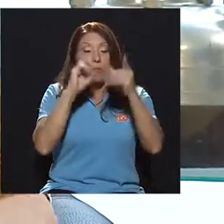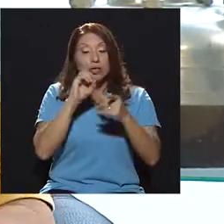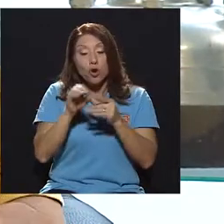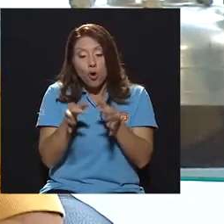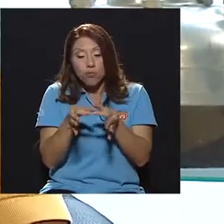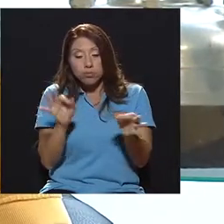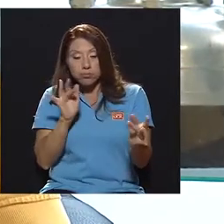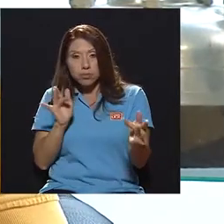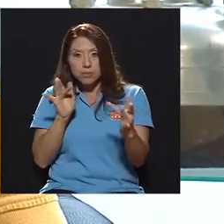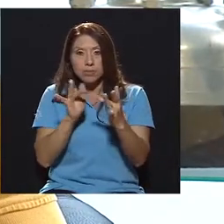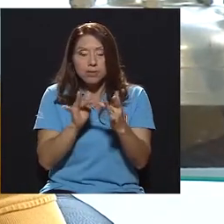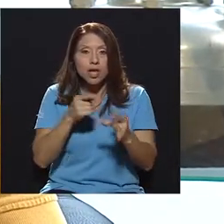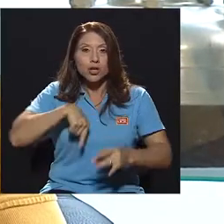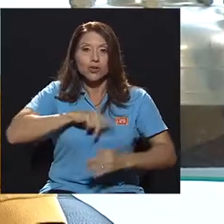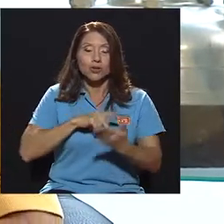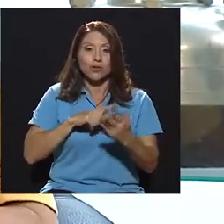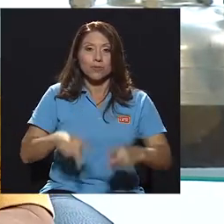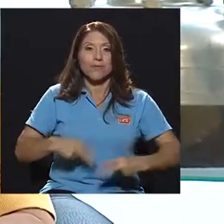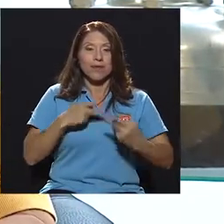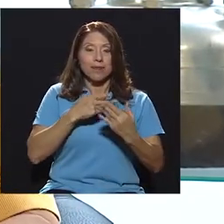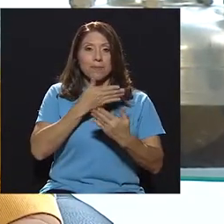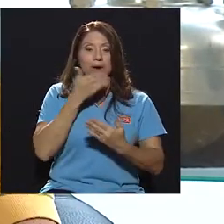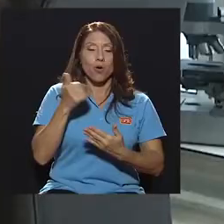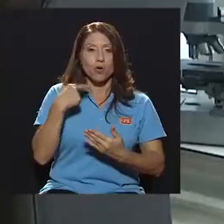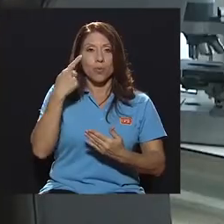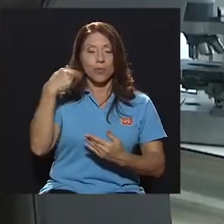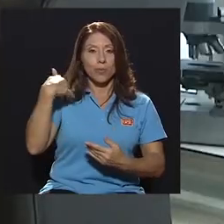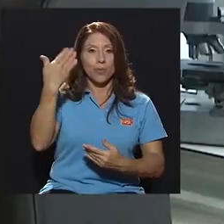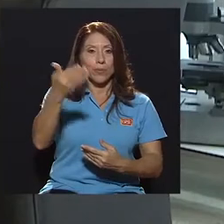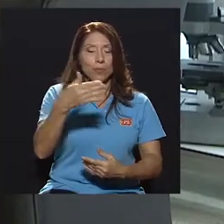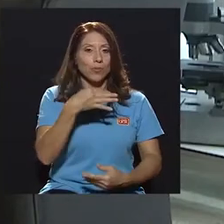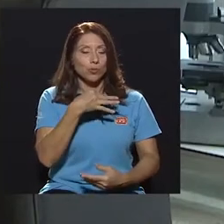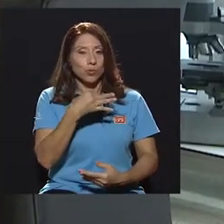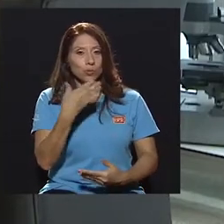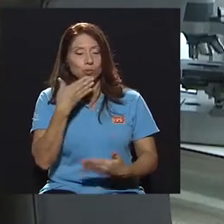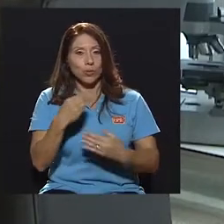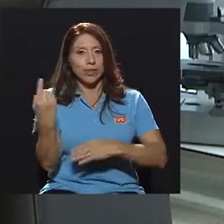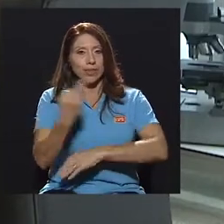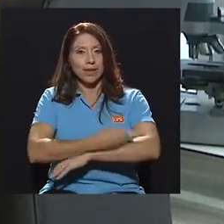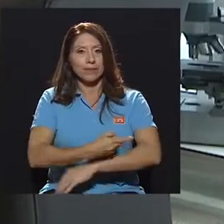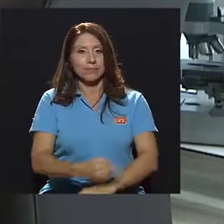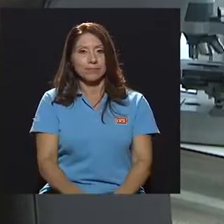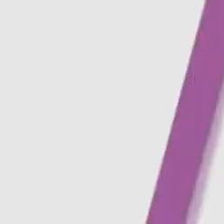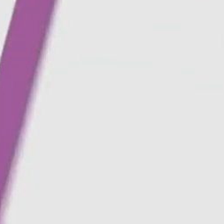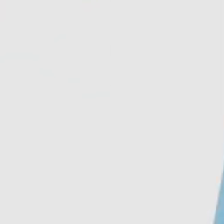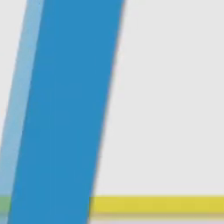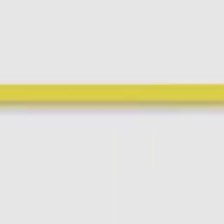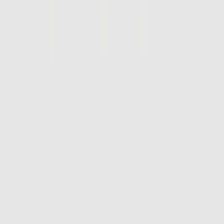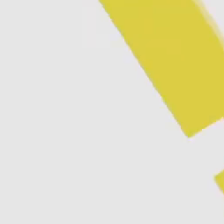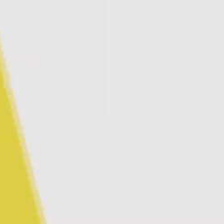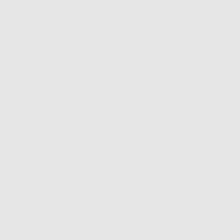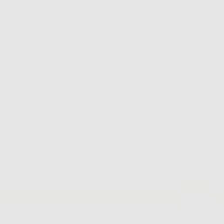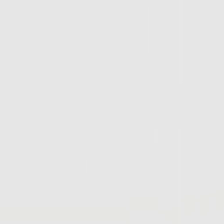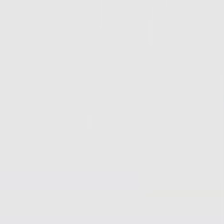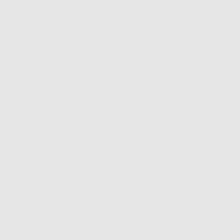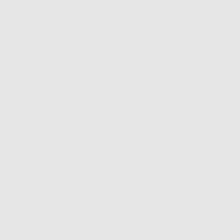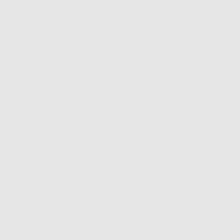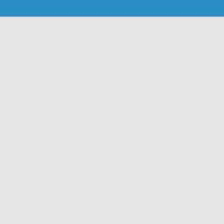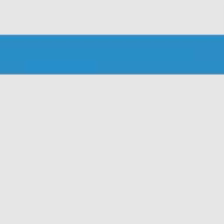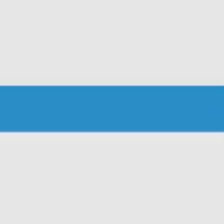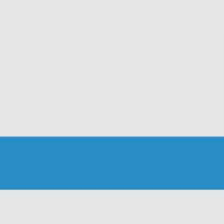o algún enlace que necesiten somos vivir mejor y hasta la próxima mucho gusto buen día nos